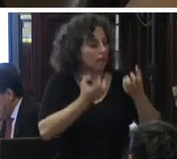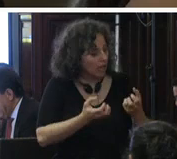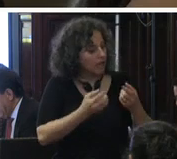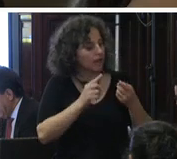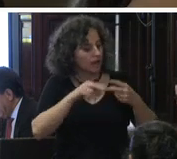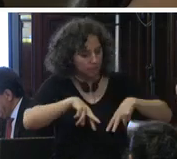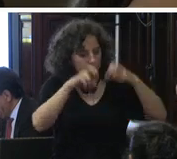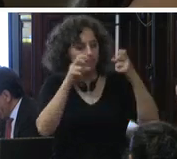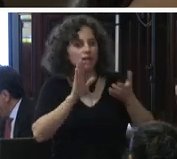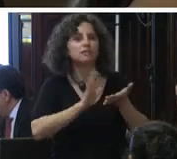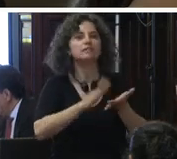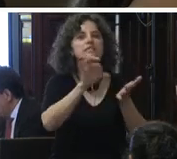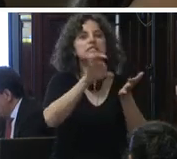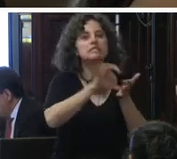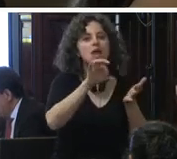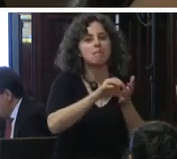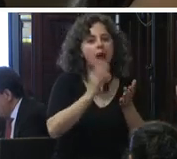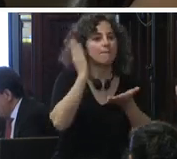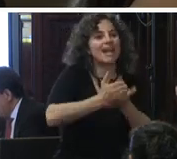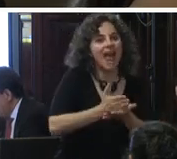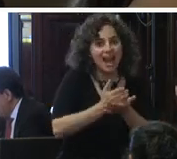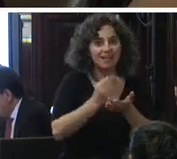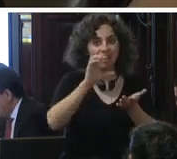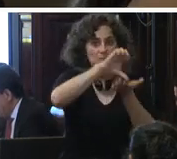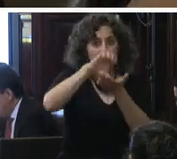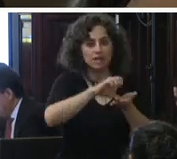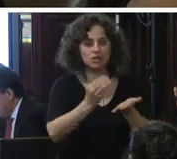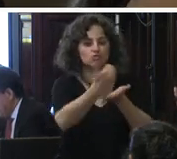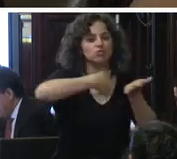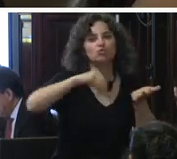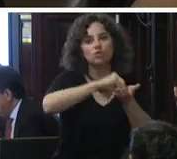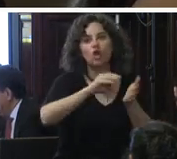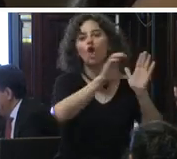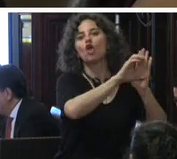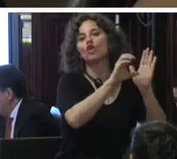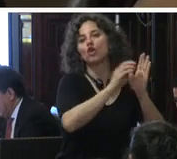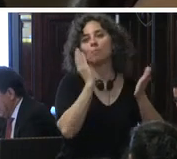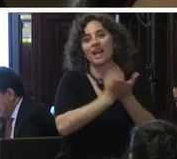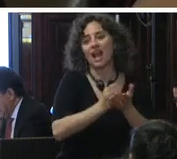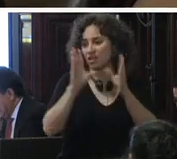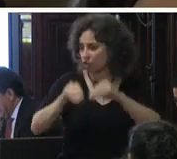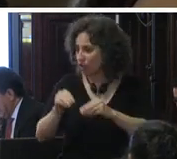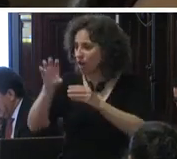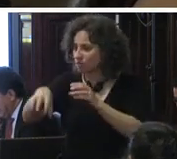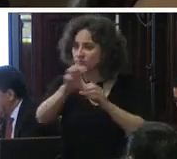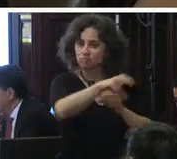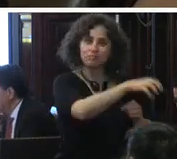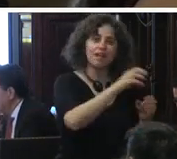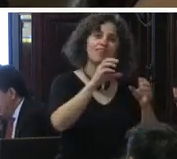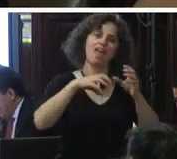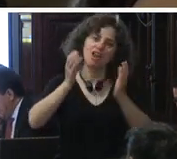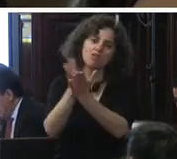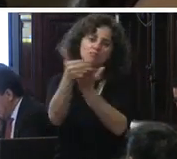sistema penal en el país sustituyendo los códigos de procedimientos penales de todas las entidades federativas